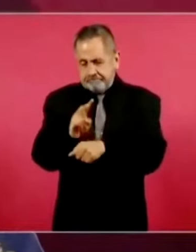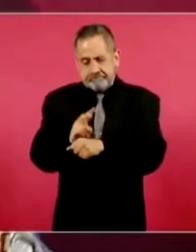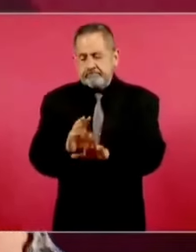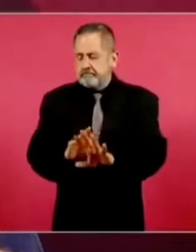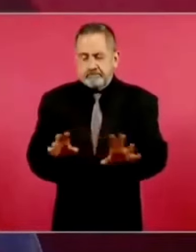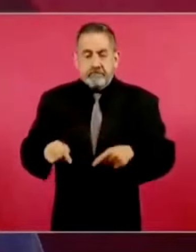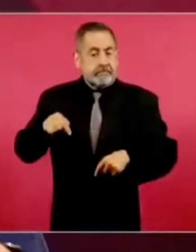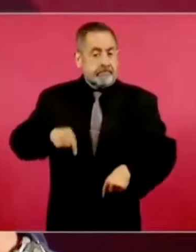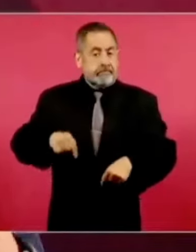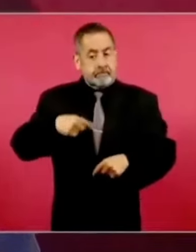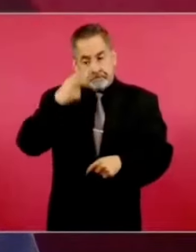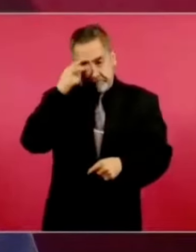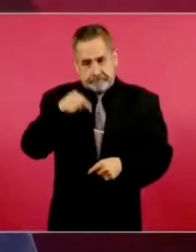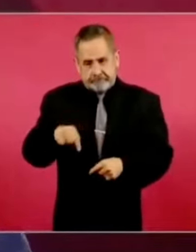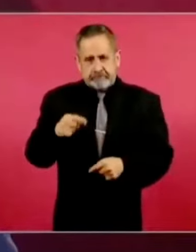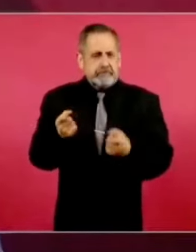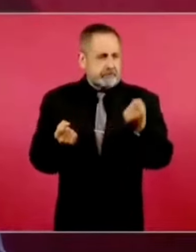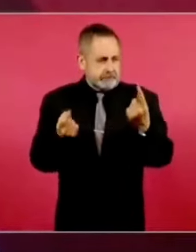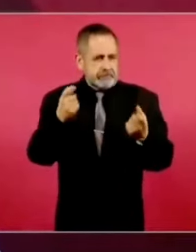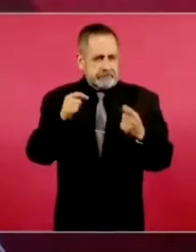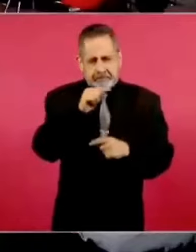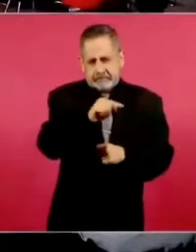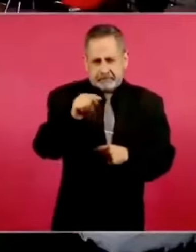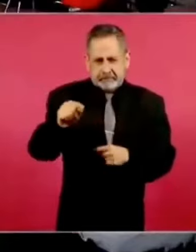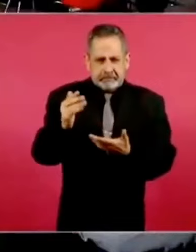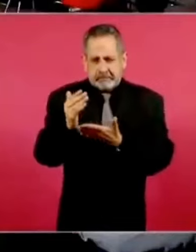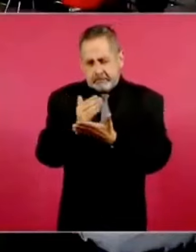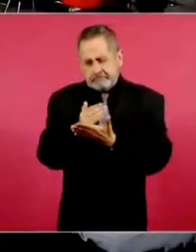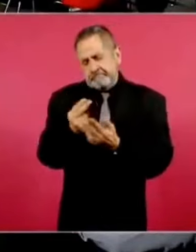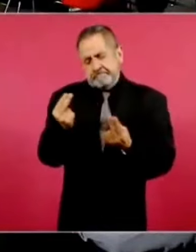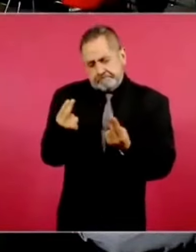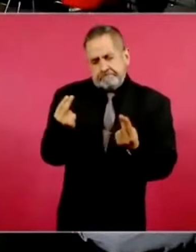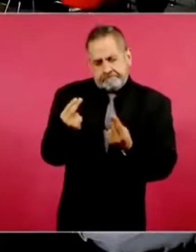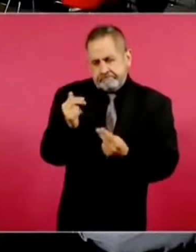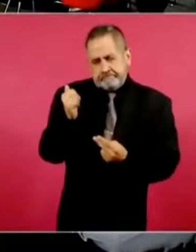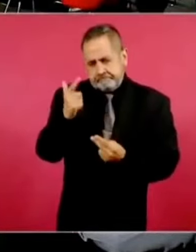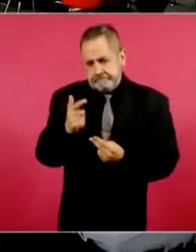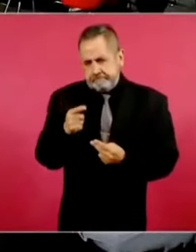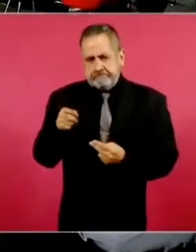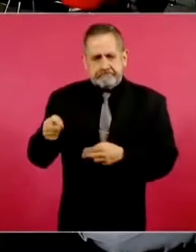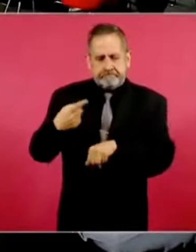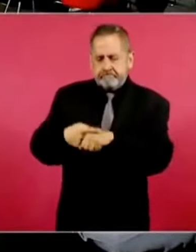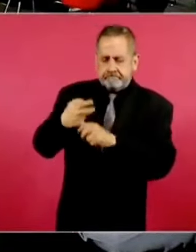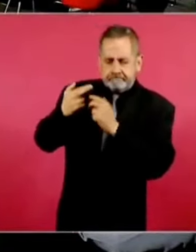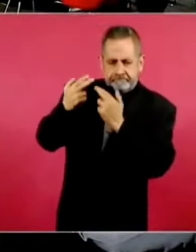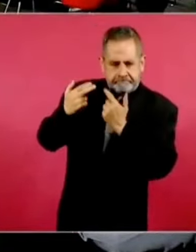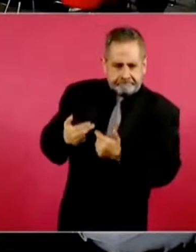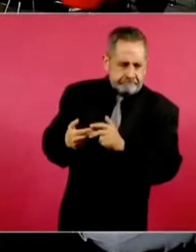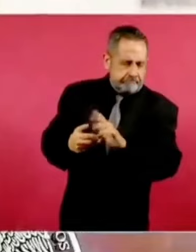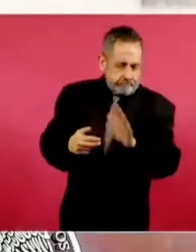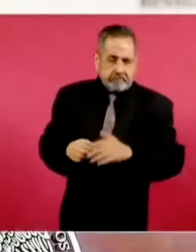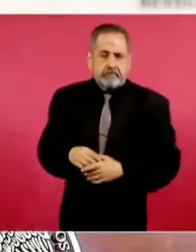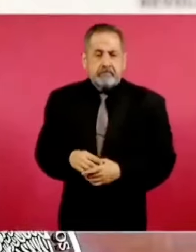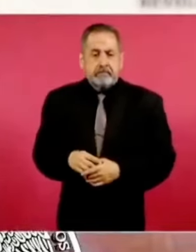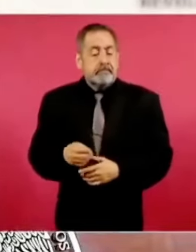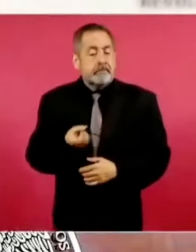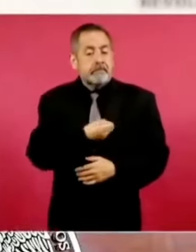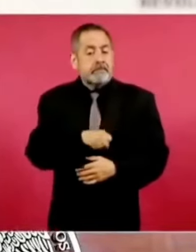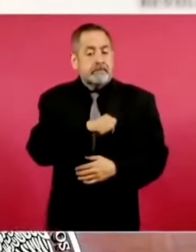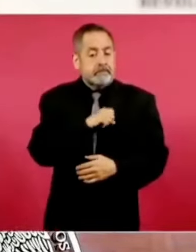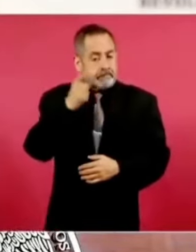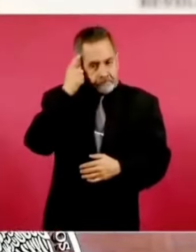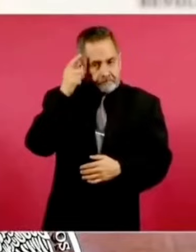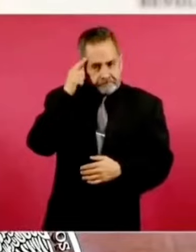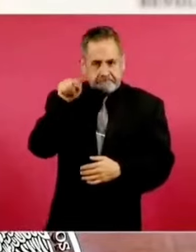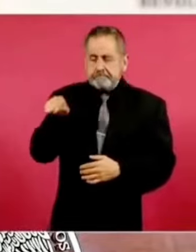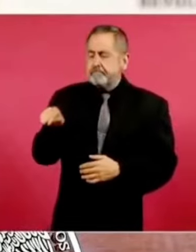país tenemos algunos, pero son los que se requieren por problemas crónicos. La salud mental en esa